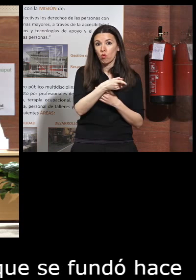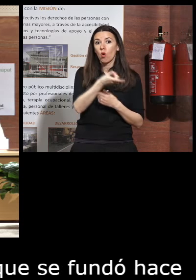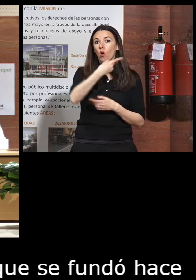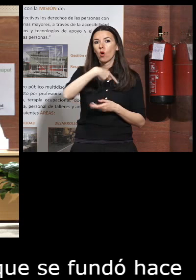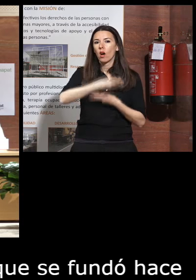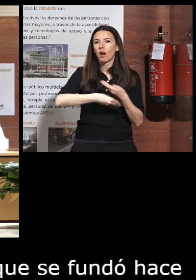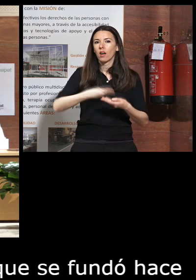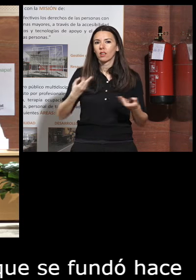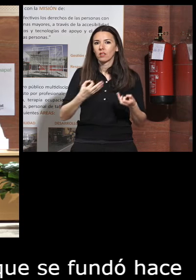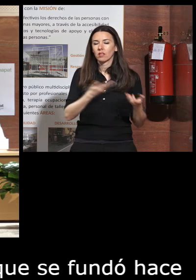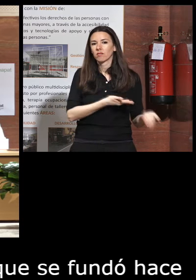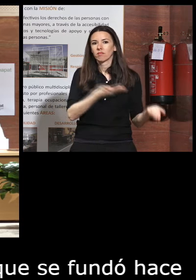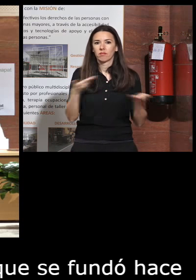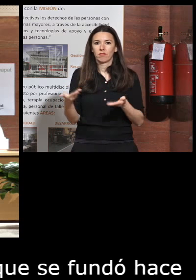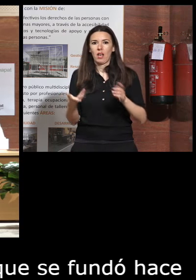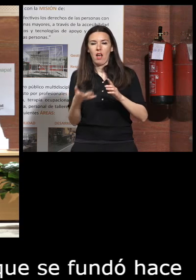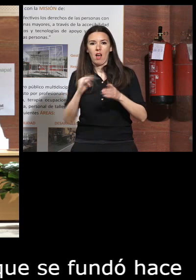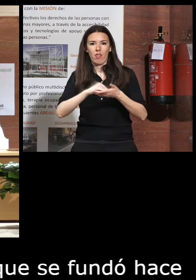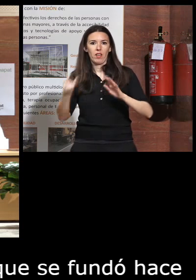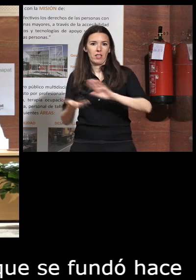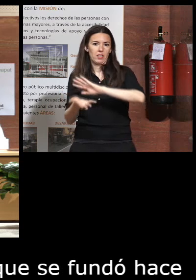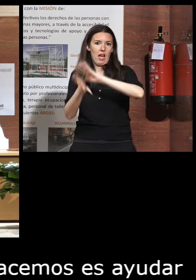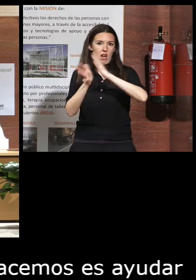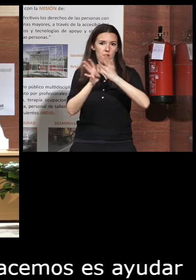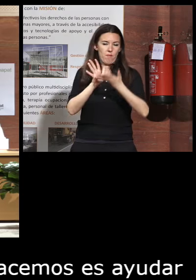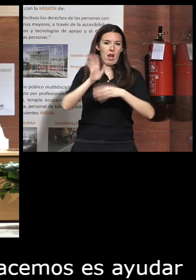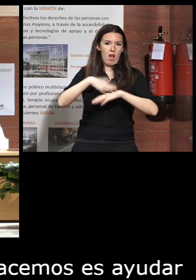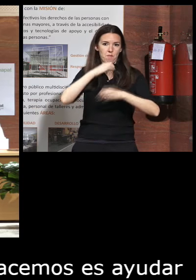es ayudar a la transformación digital de las personas mayores